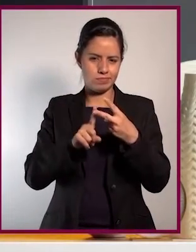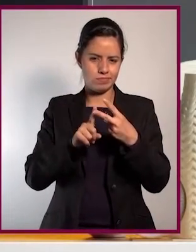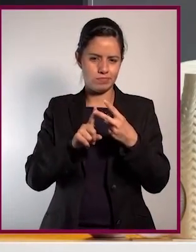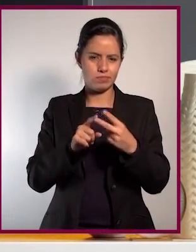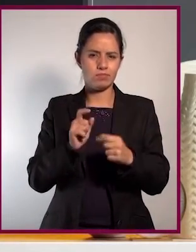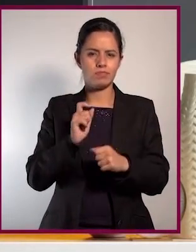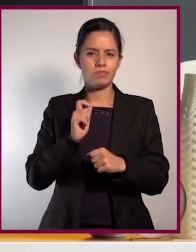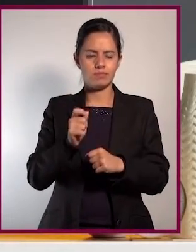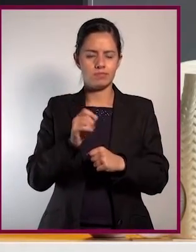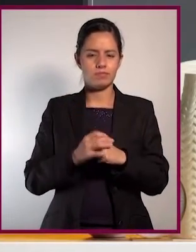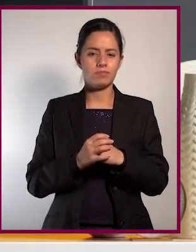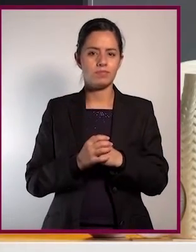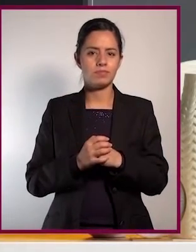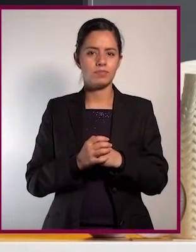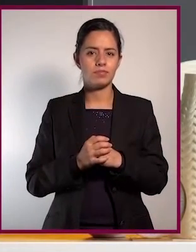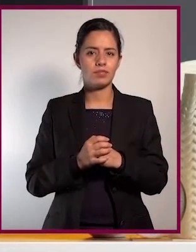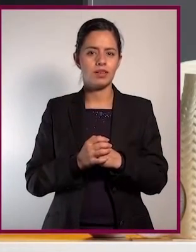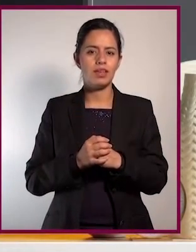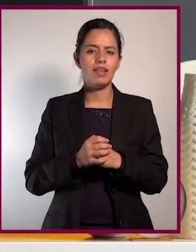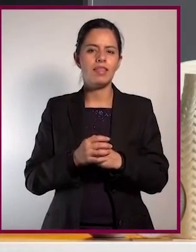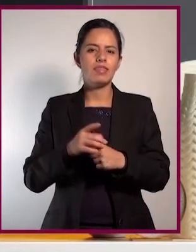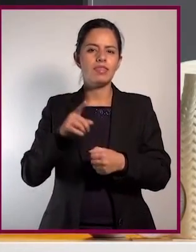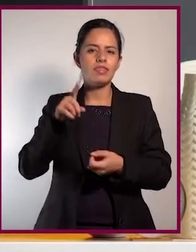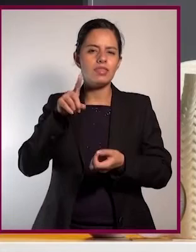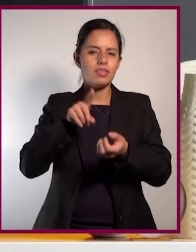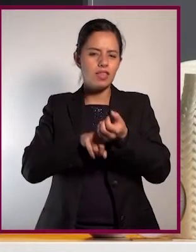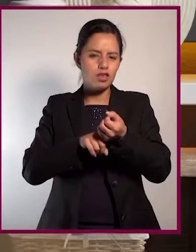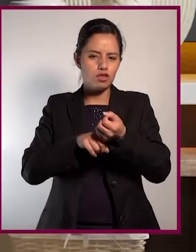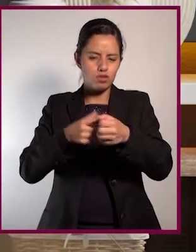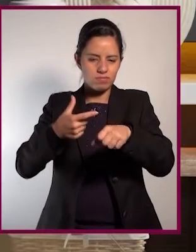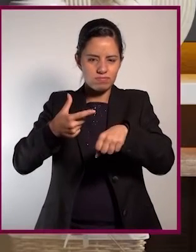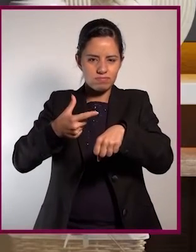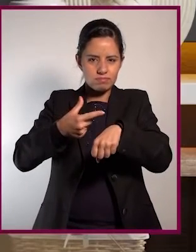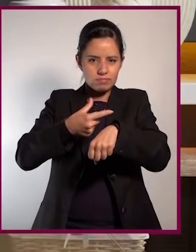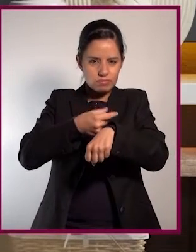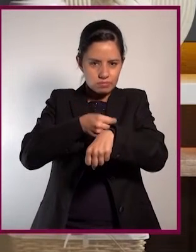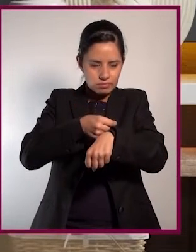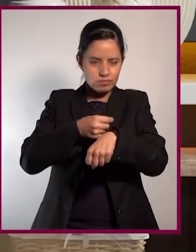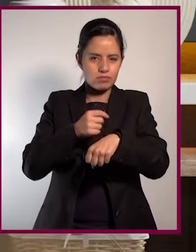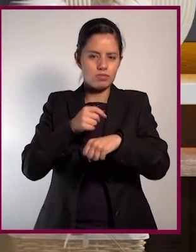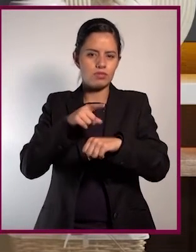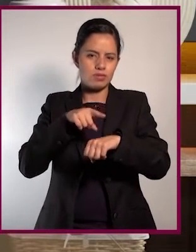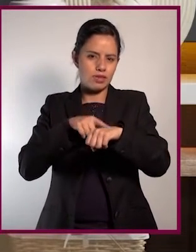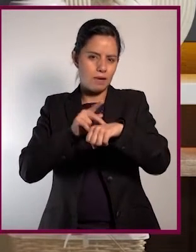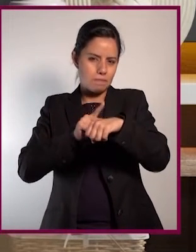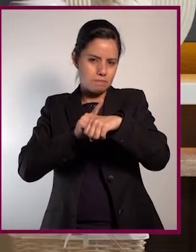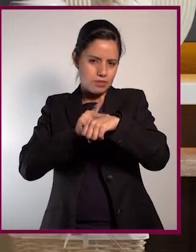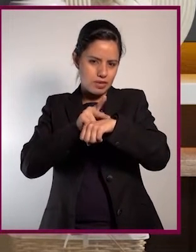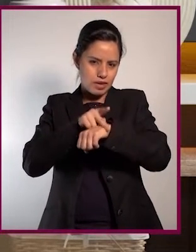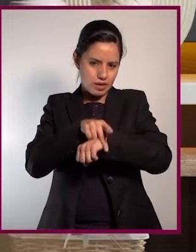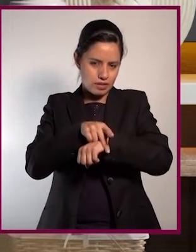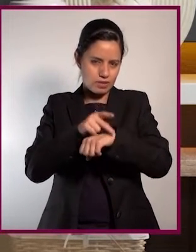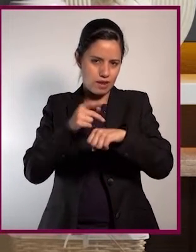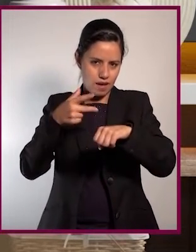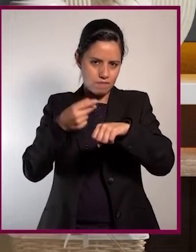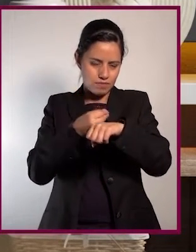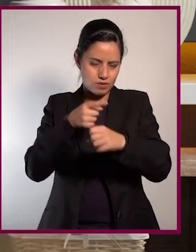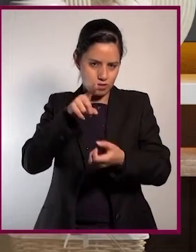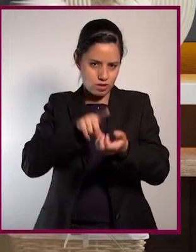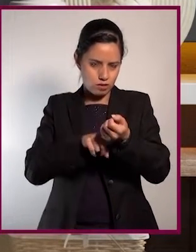is the intradermic which is injecting a small amount of substance under the skin.